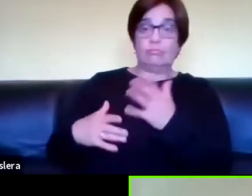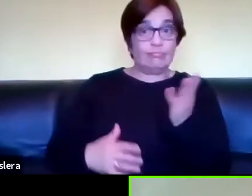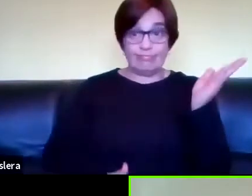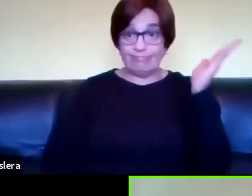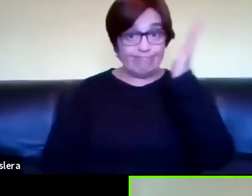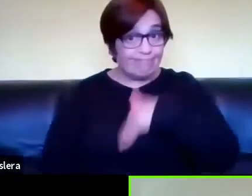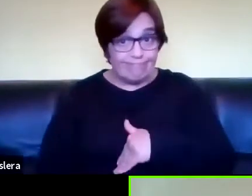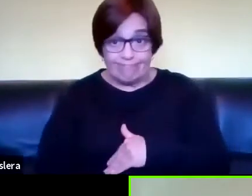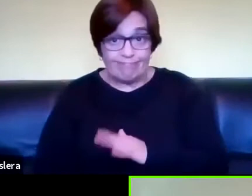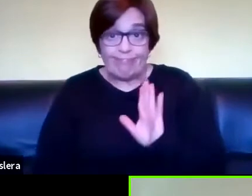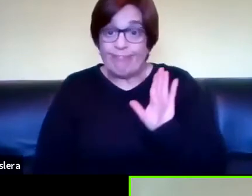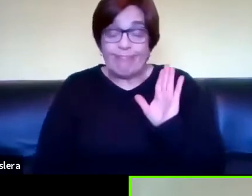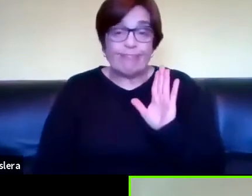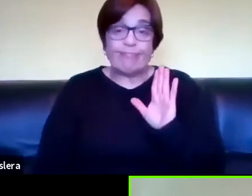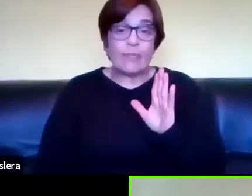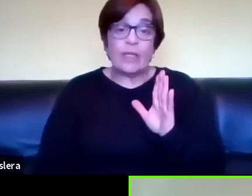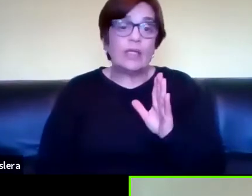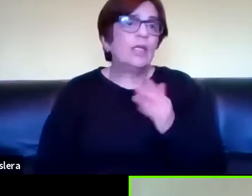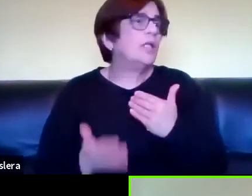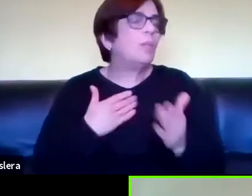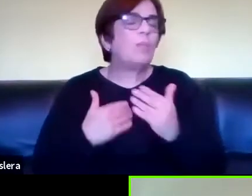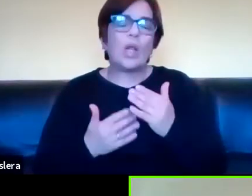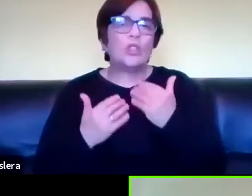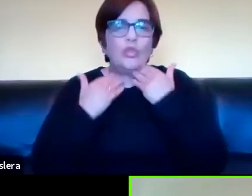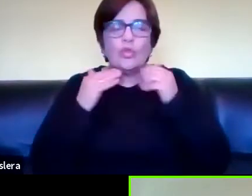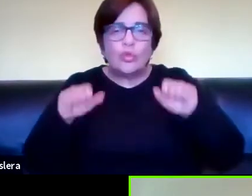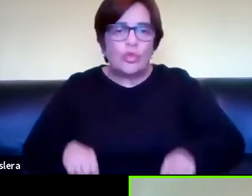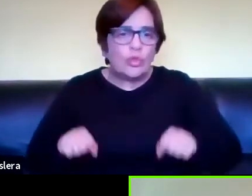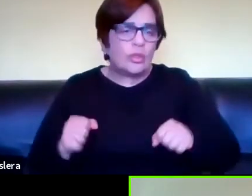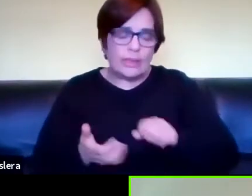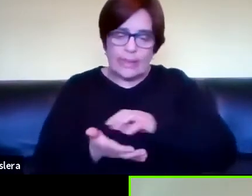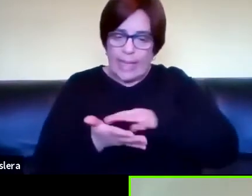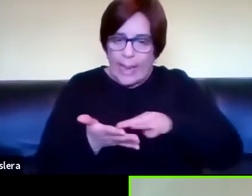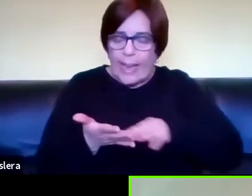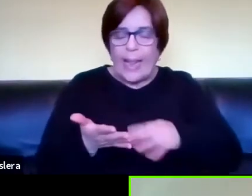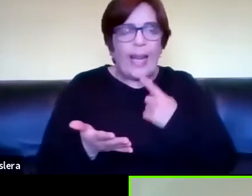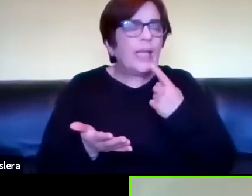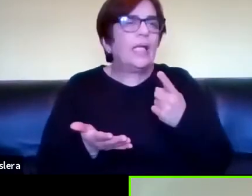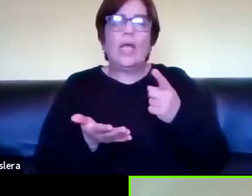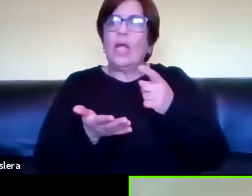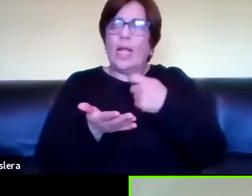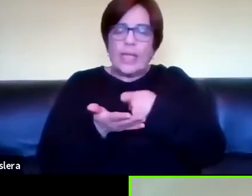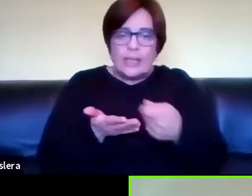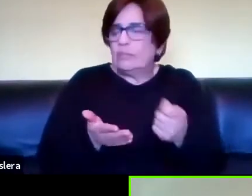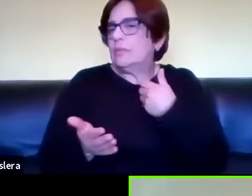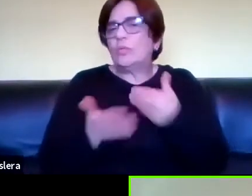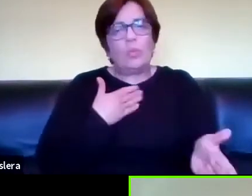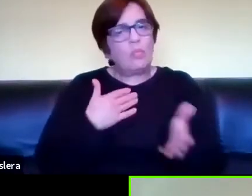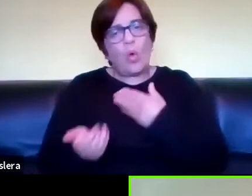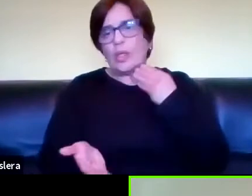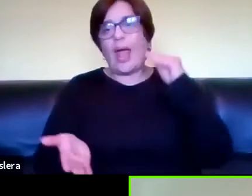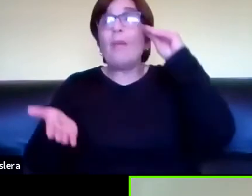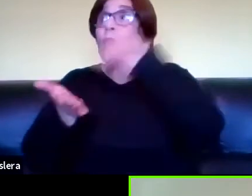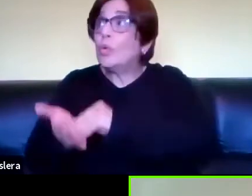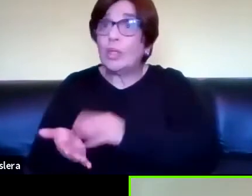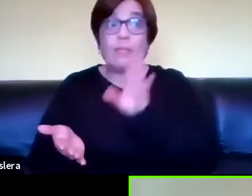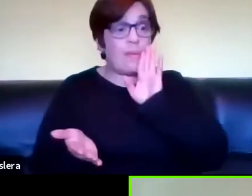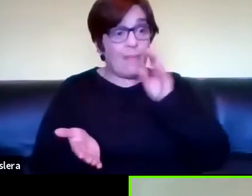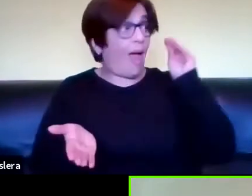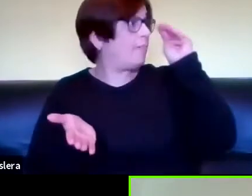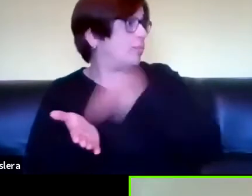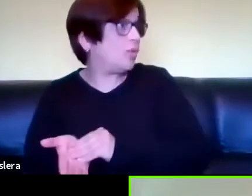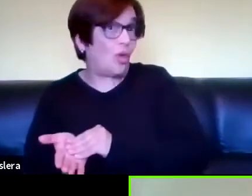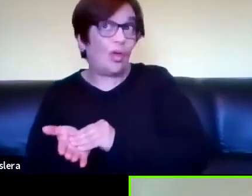alguien sea analfabeto igual está atravesado por la escritura está inscripto existe para la